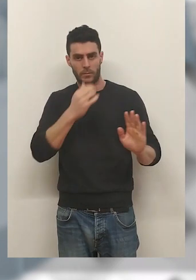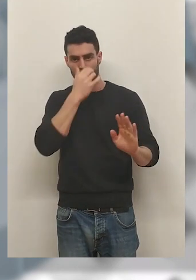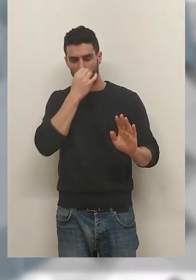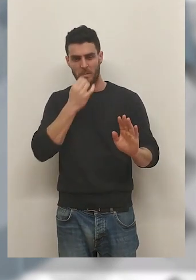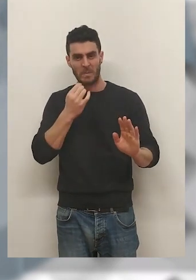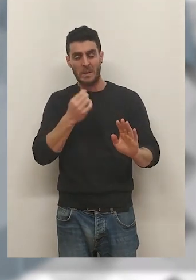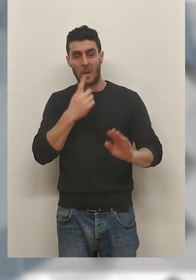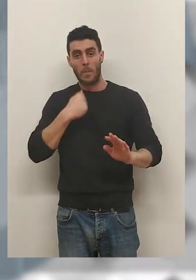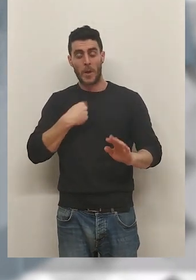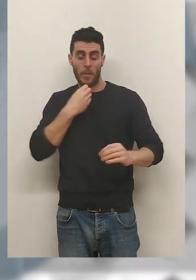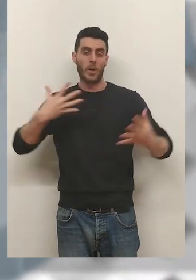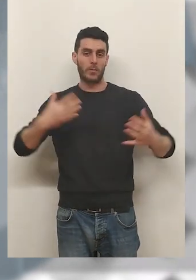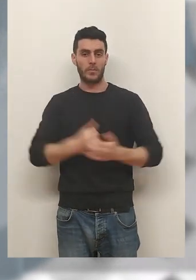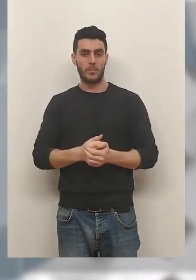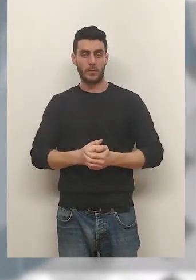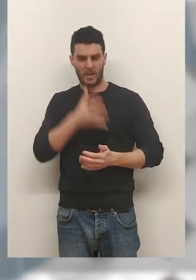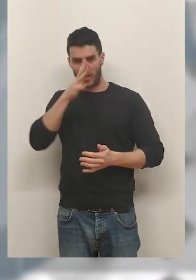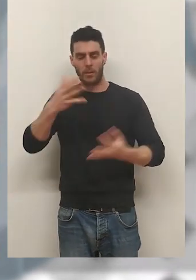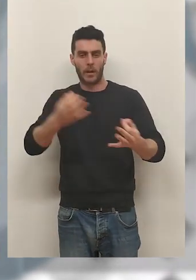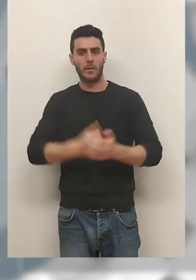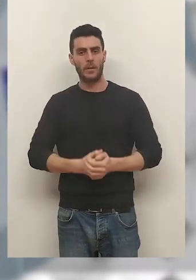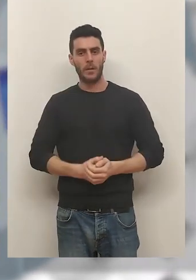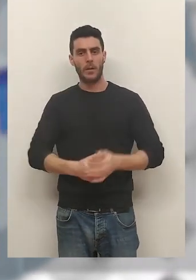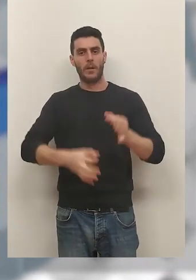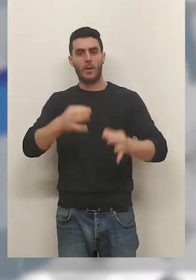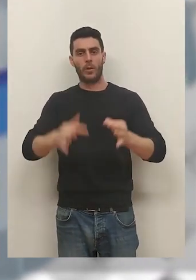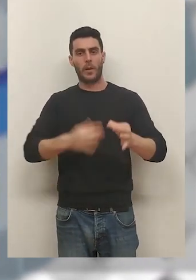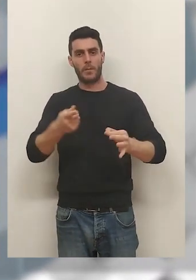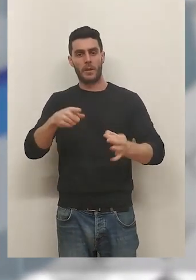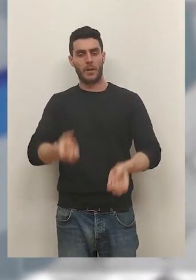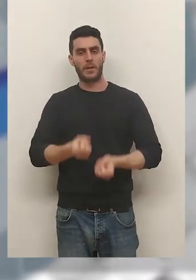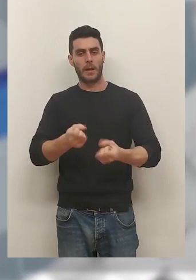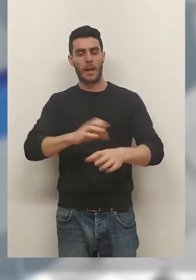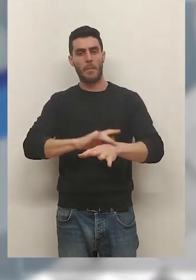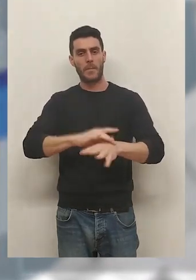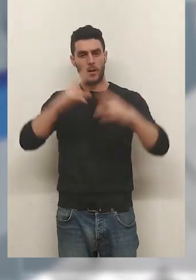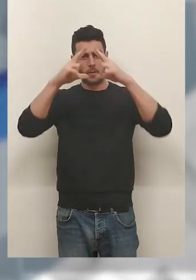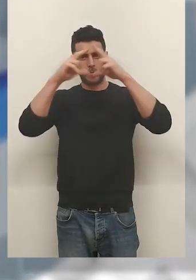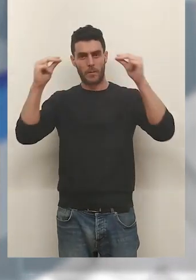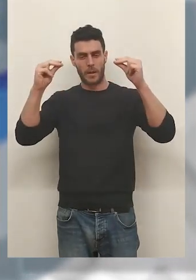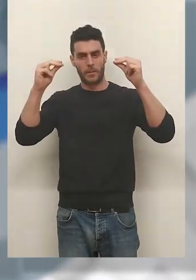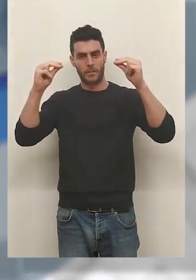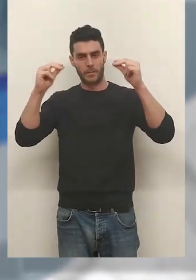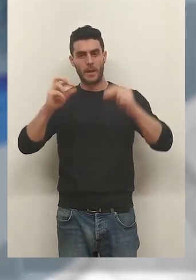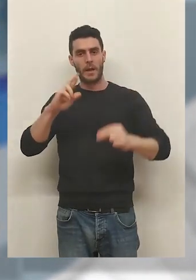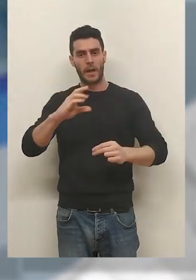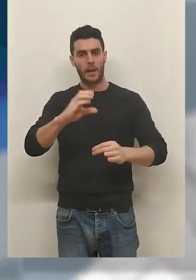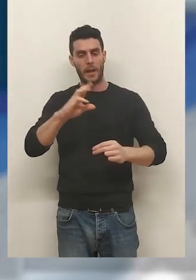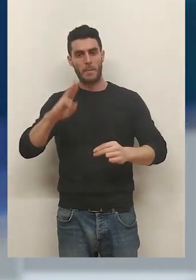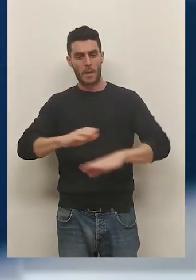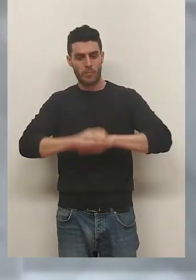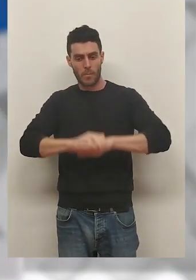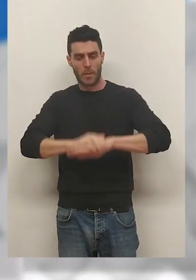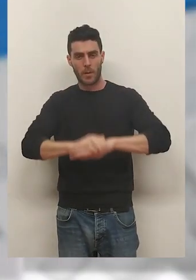ello. Me dijeron que iba a denunciar. En el juicio, además, han declarado el médico y la enfermera que le practicaron la RCP a